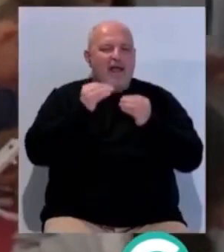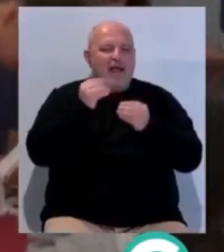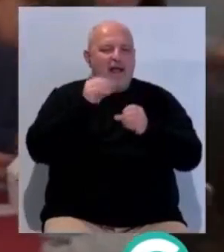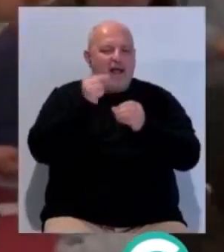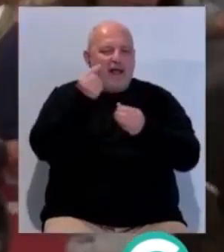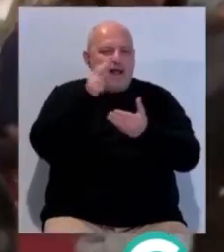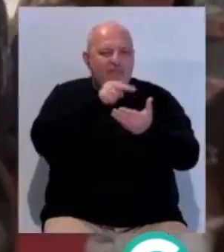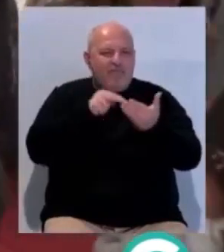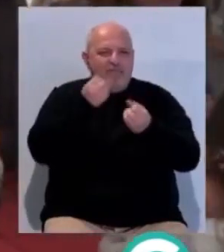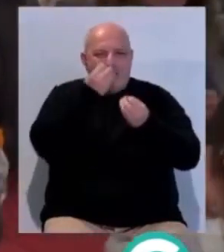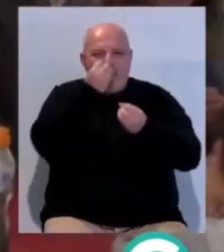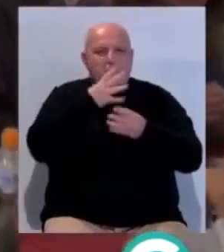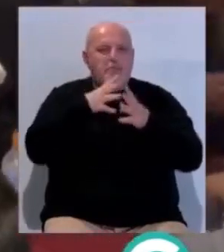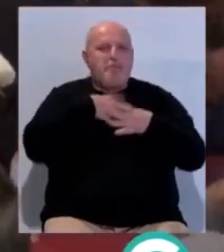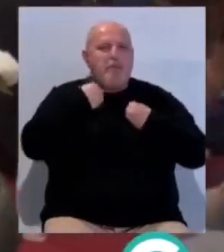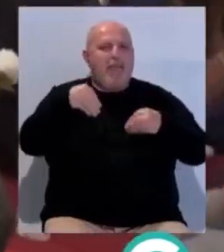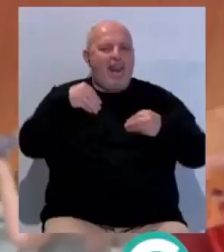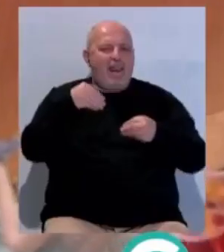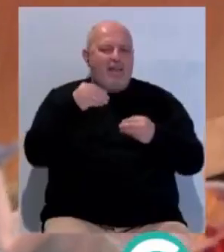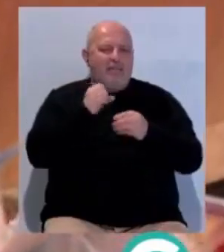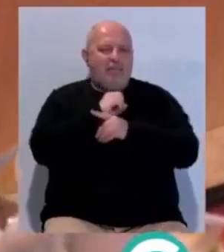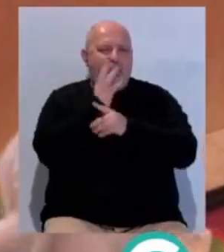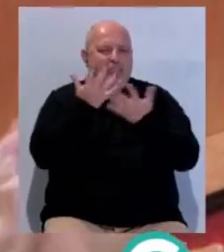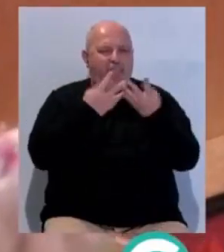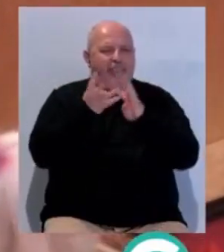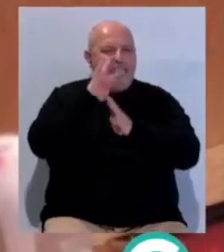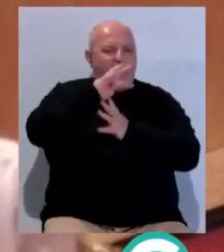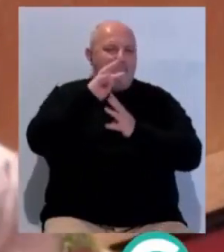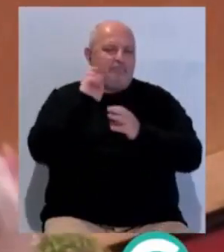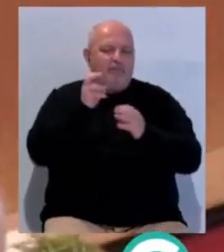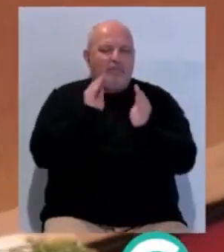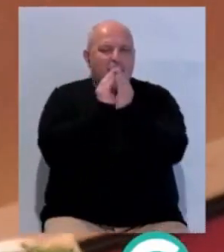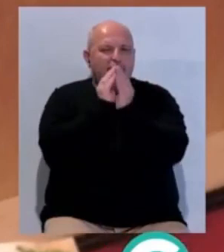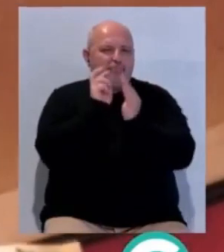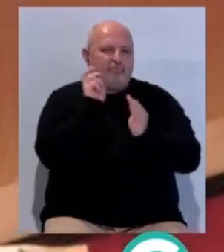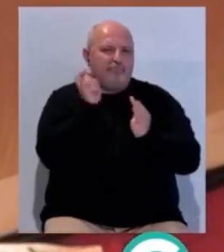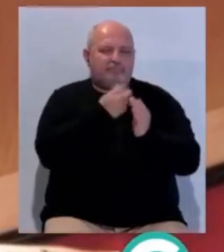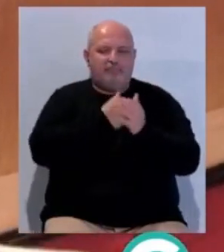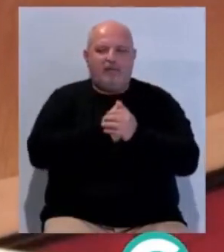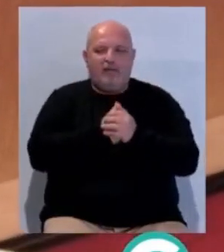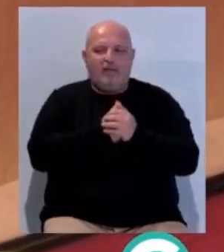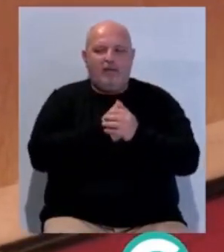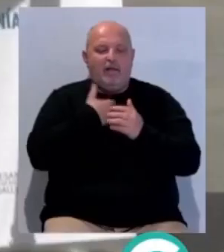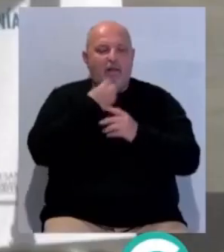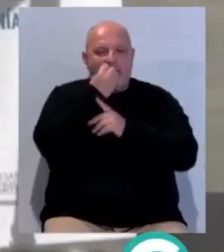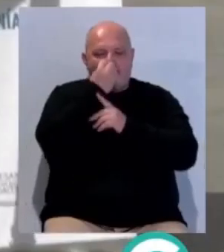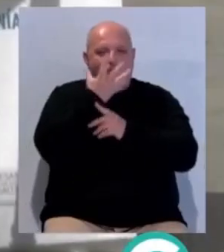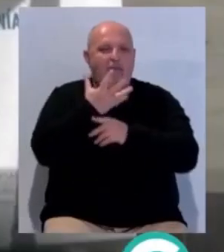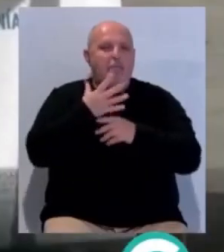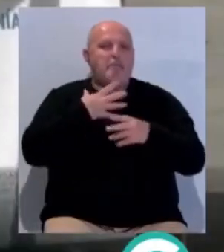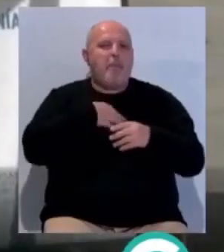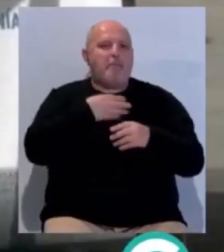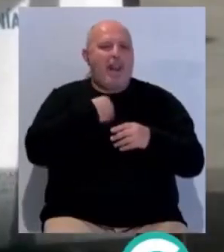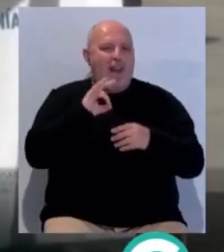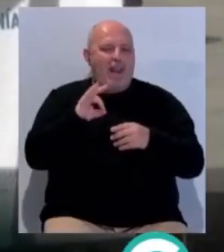estampado, flores de papel y papiroflexia y el modelado con arcilla polimérica. Yo hago flores de papel, estoy